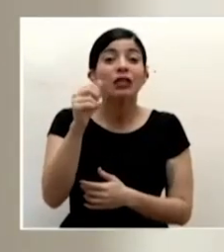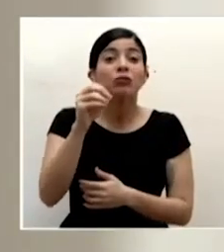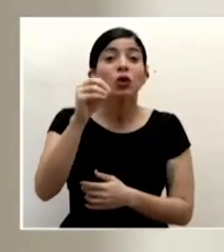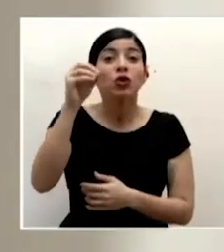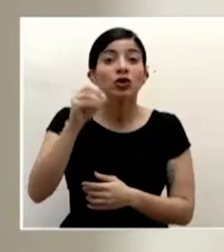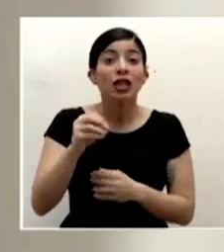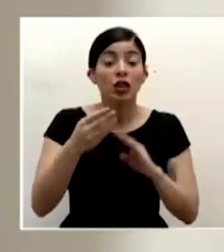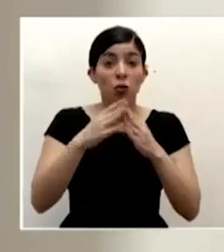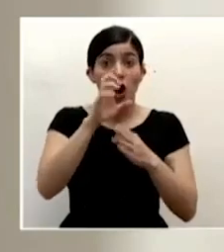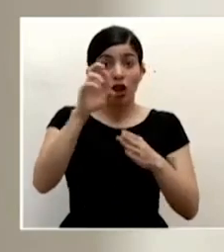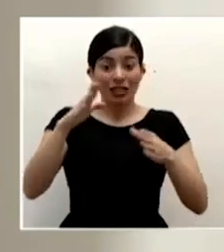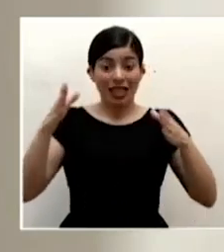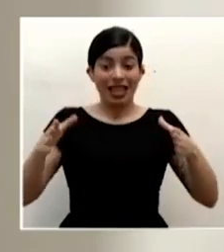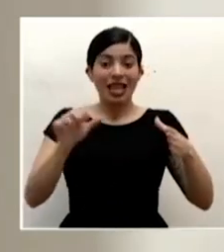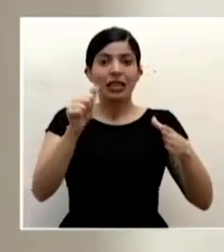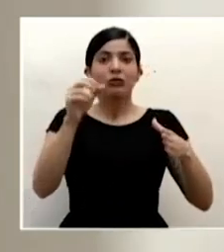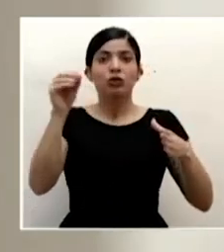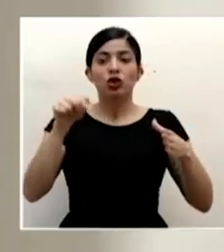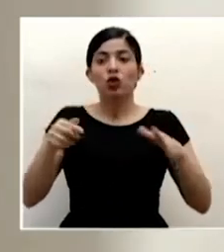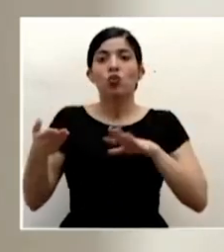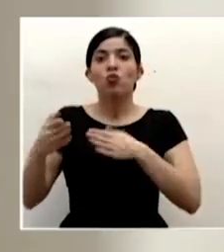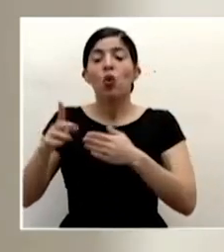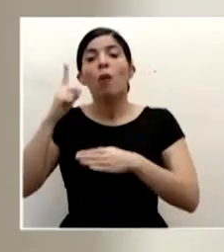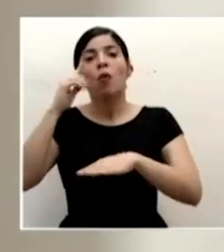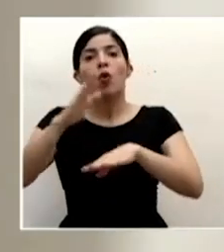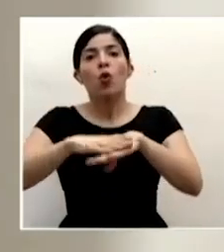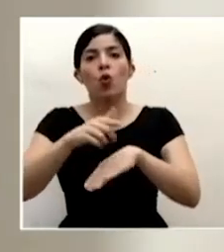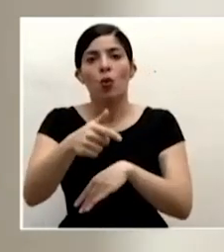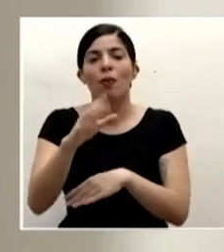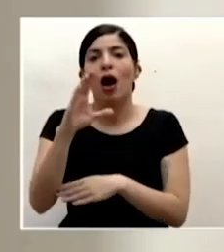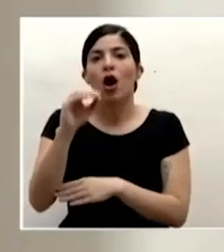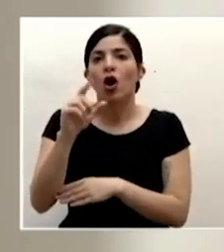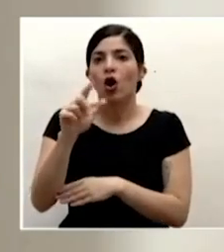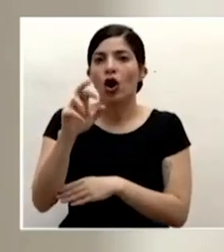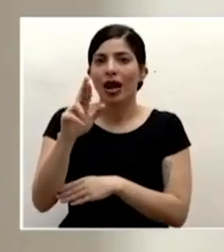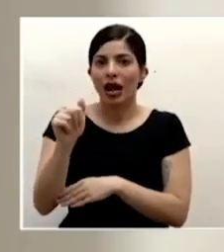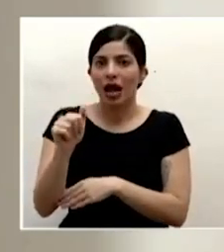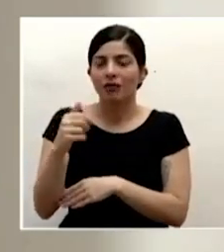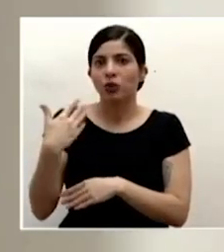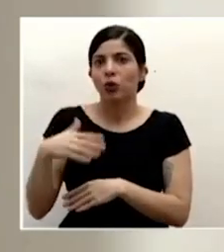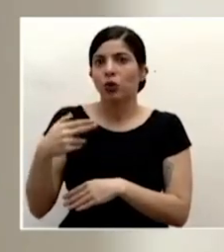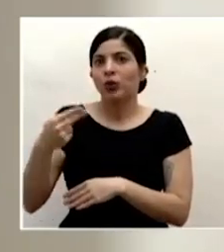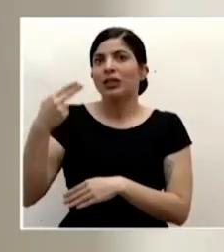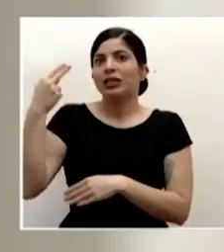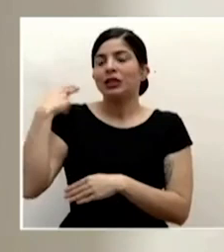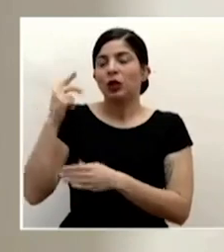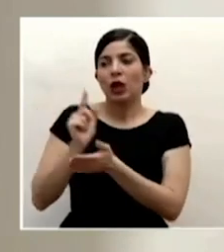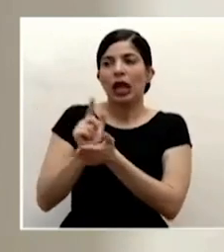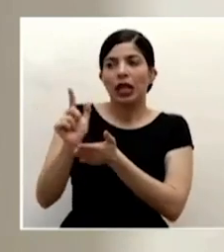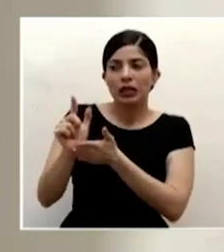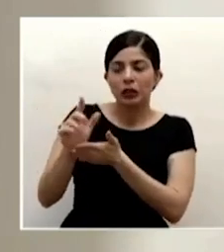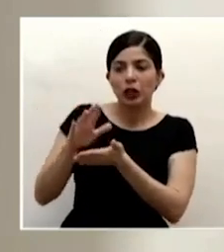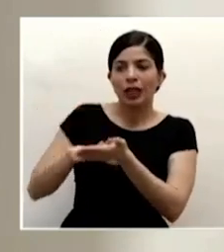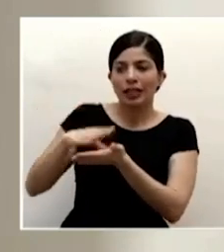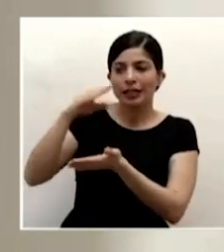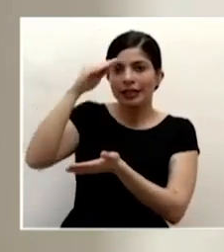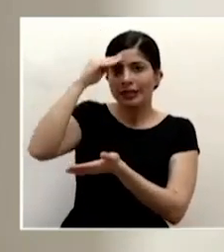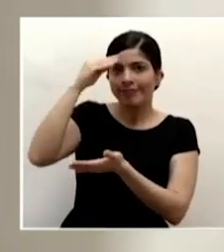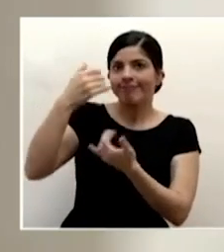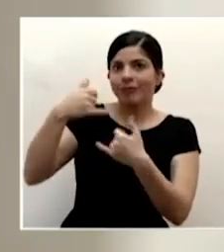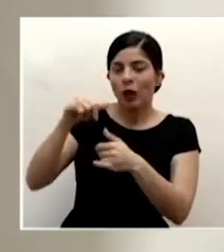así que la historia nos da lecciones que se han aprendido y que seguimos aprendiendo de ellas